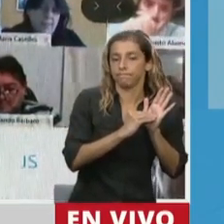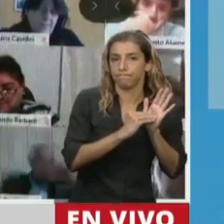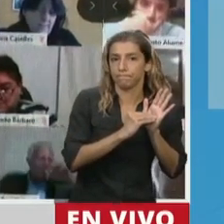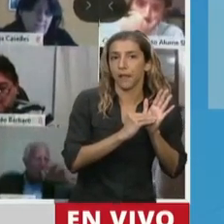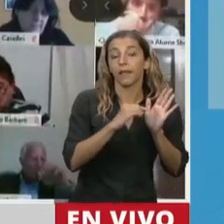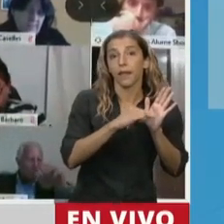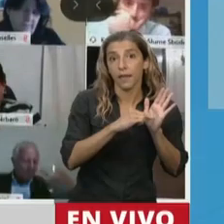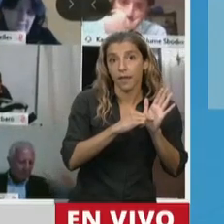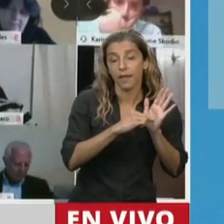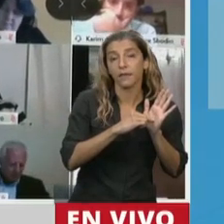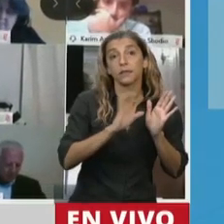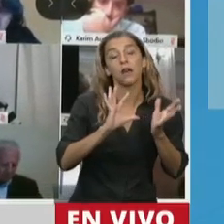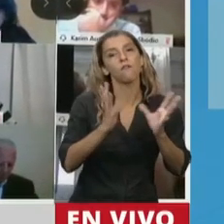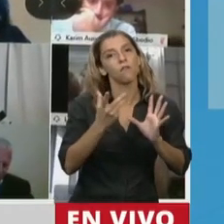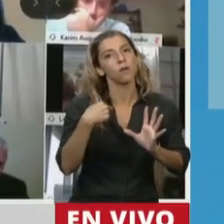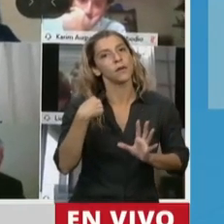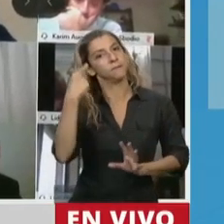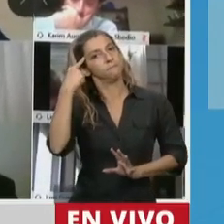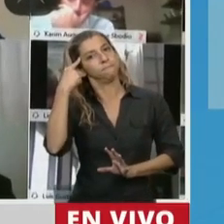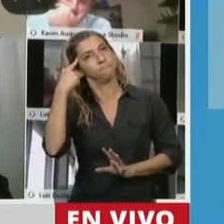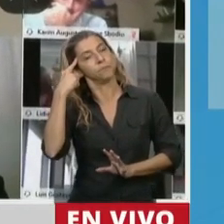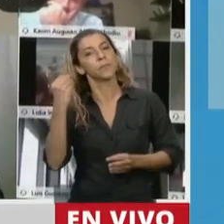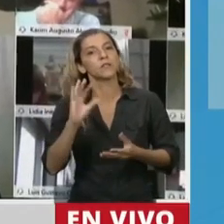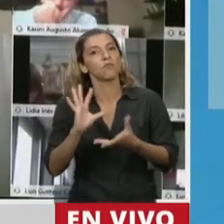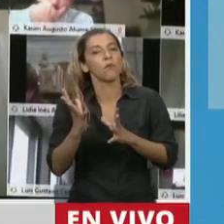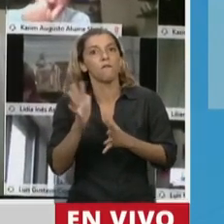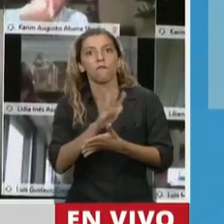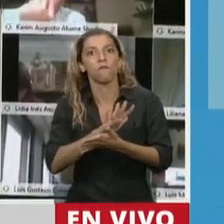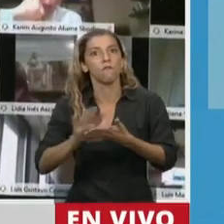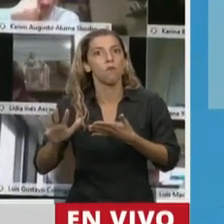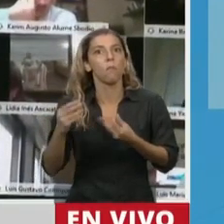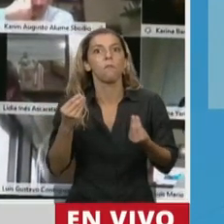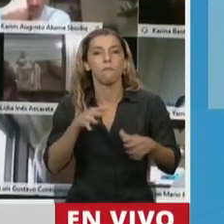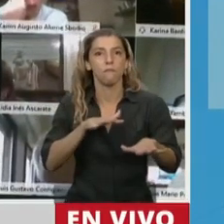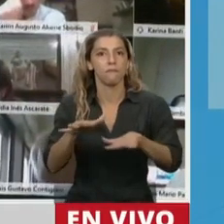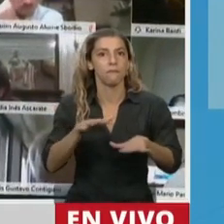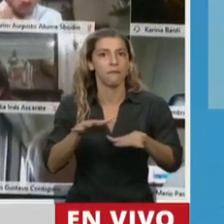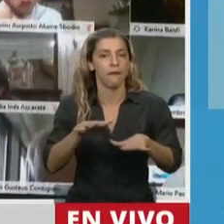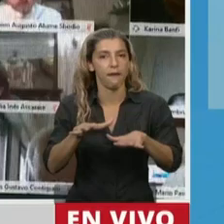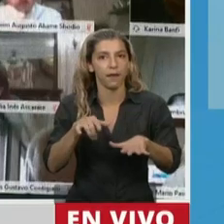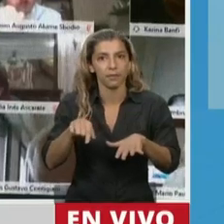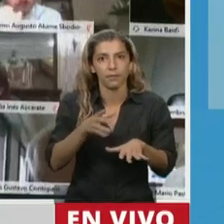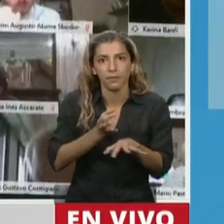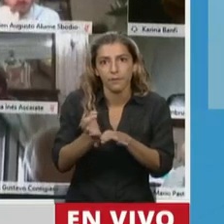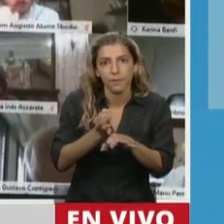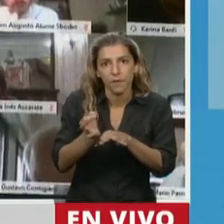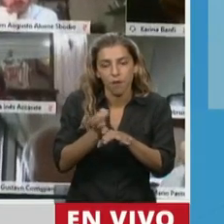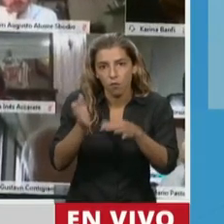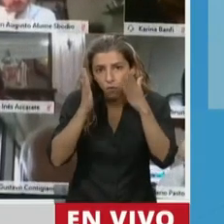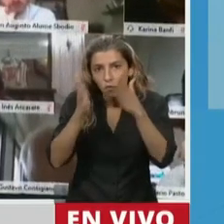o sí a pensar en la regulación de la actividad en materia